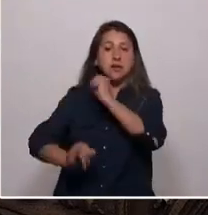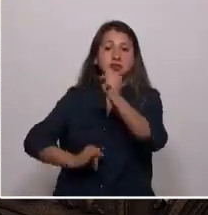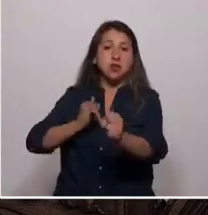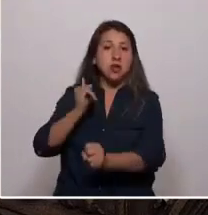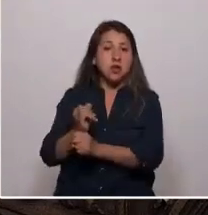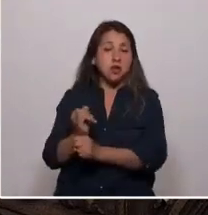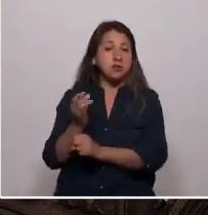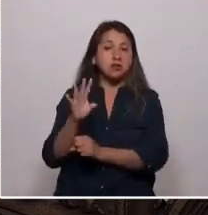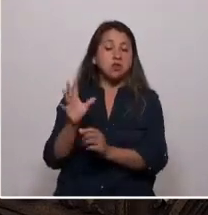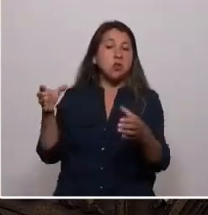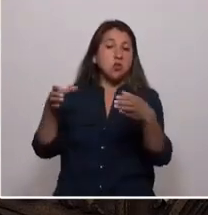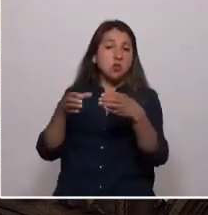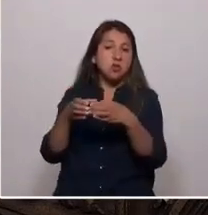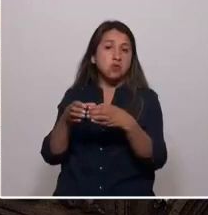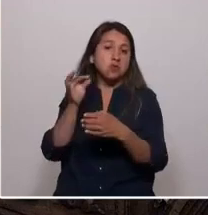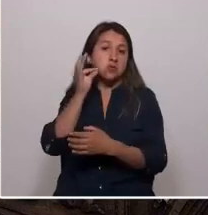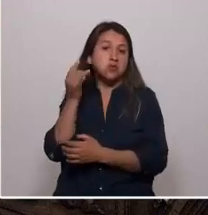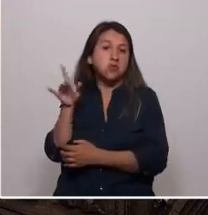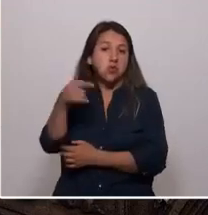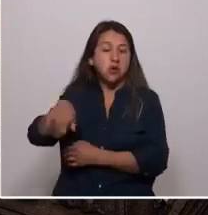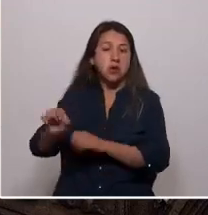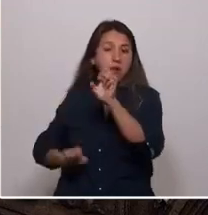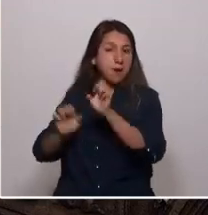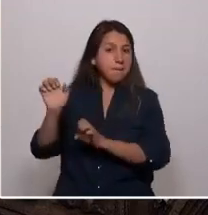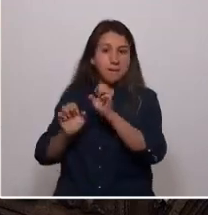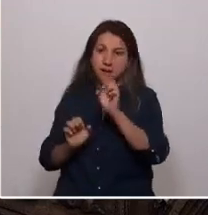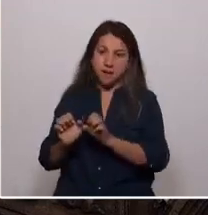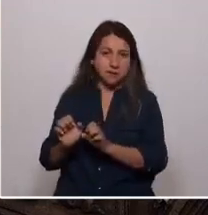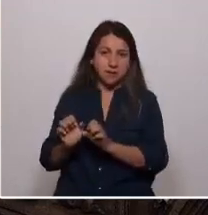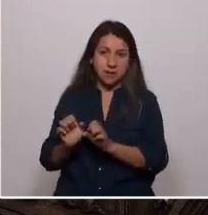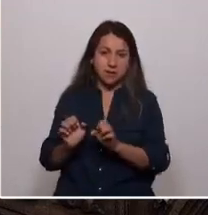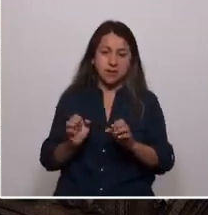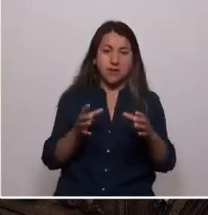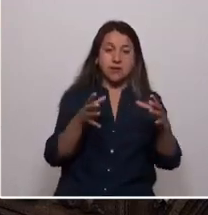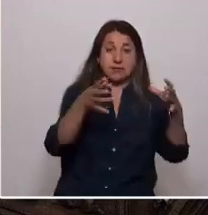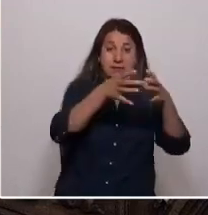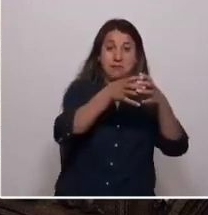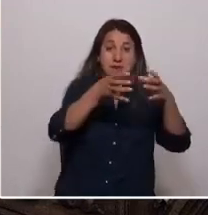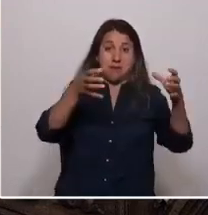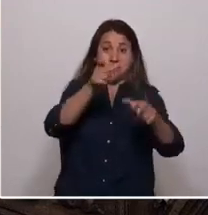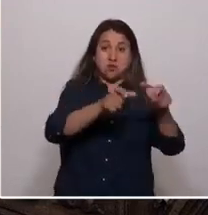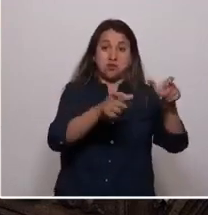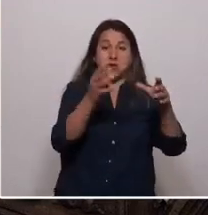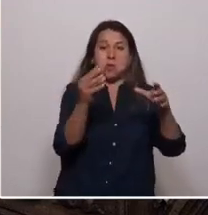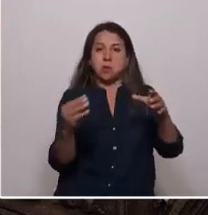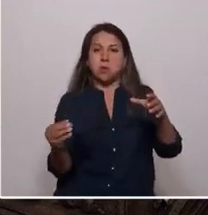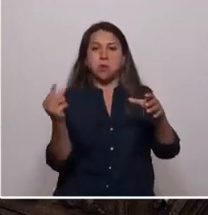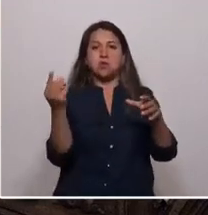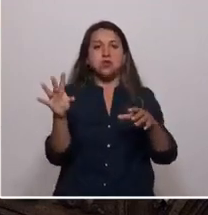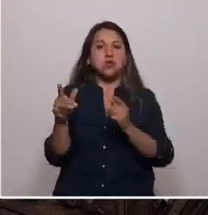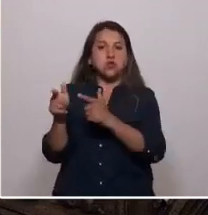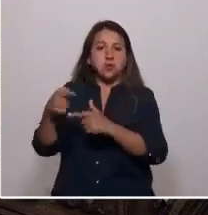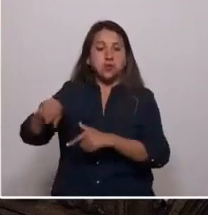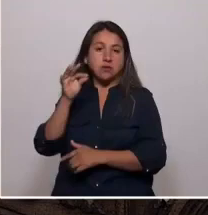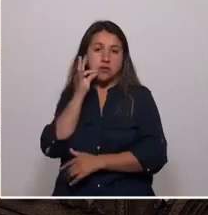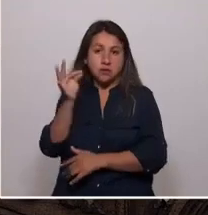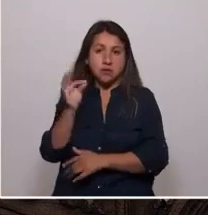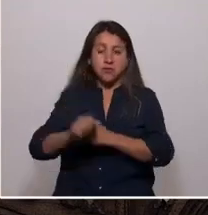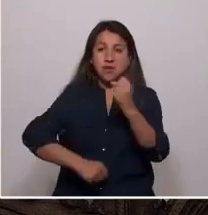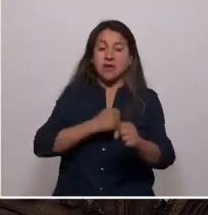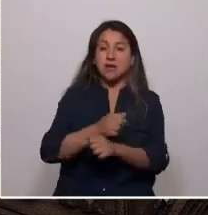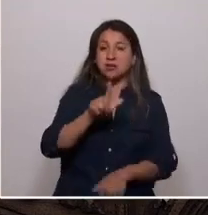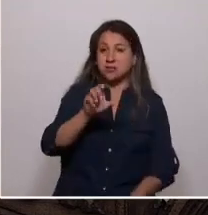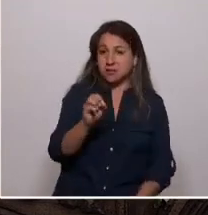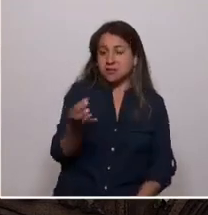clase política y empresarial que no alcanza a ser ni un décimo de la población. Eduardo Galeano ya en los años 70 nos decía que la